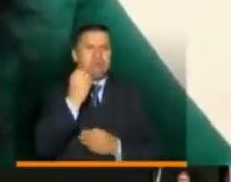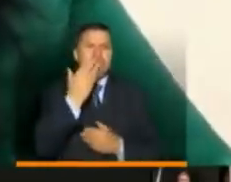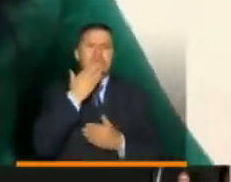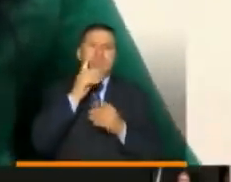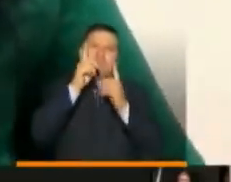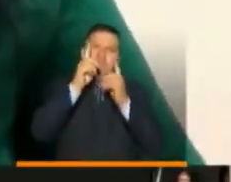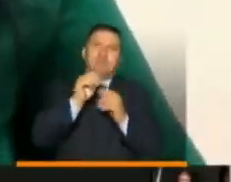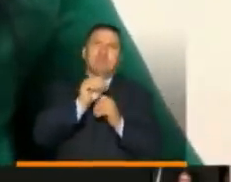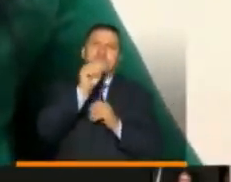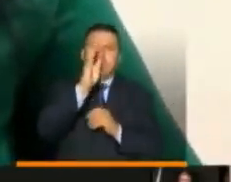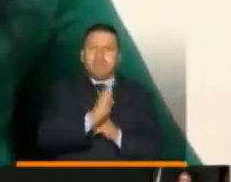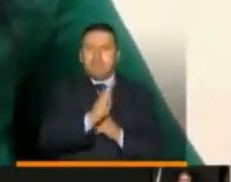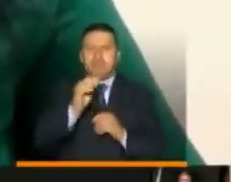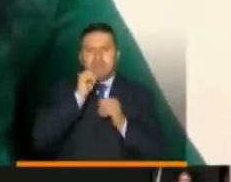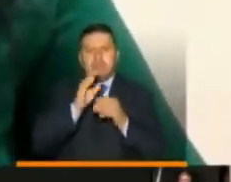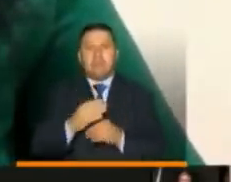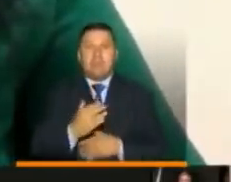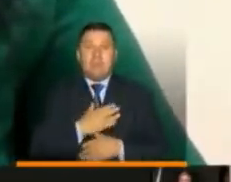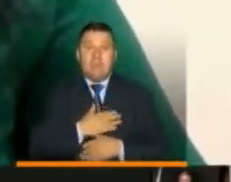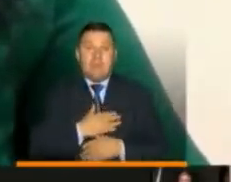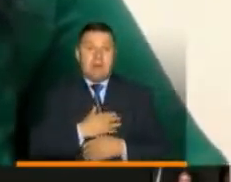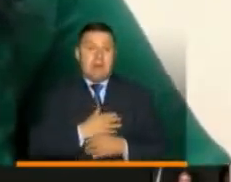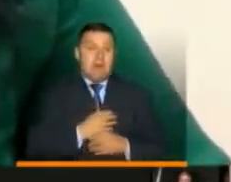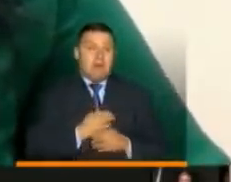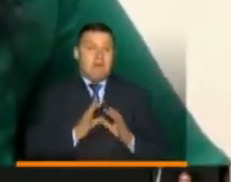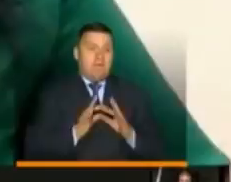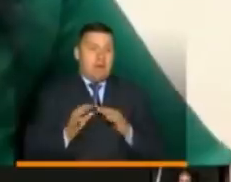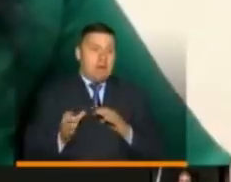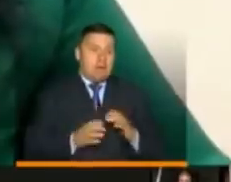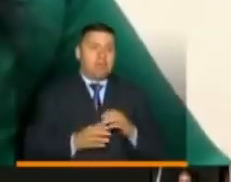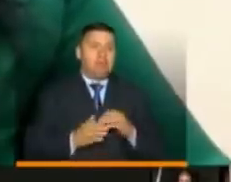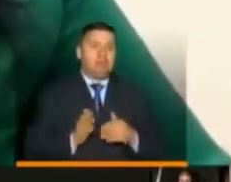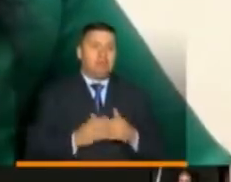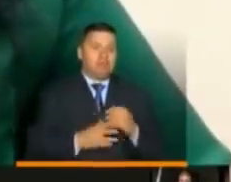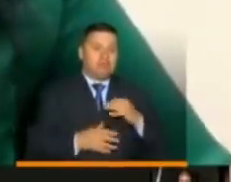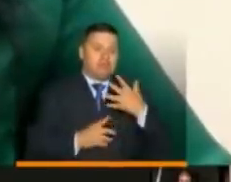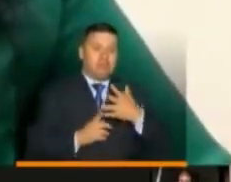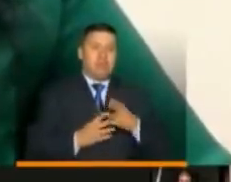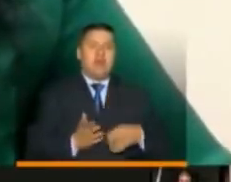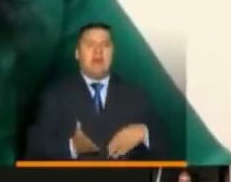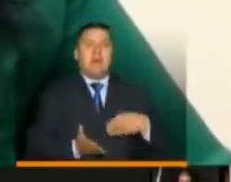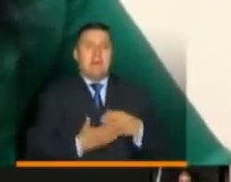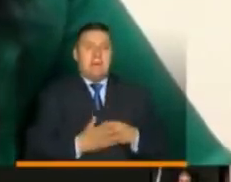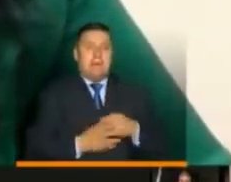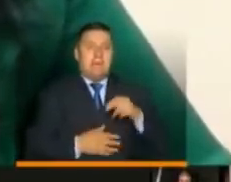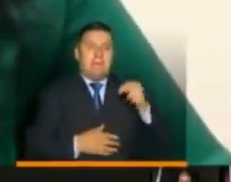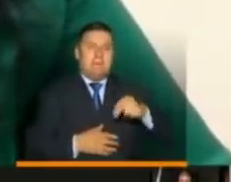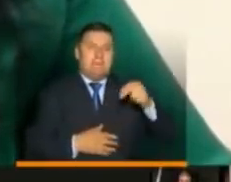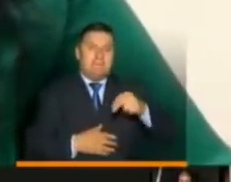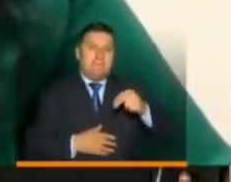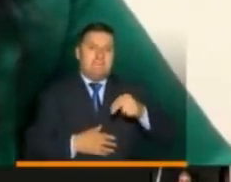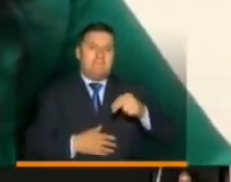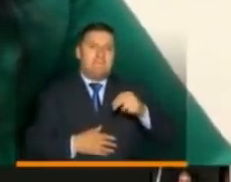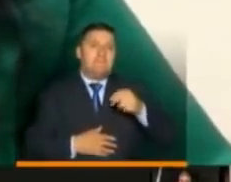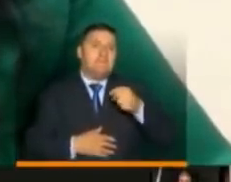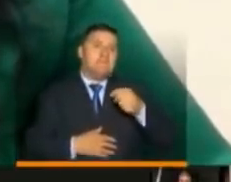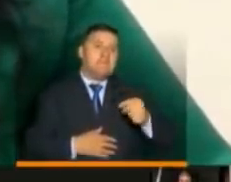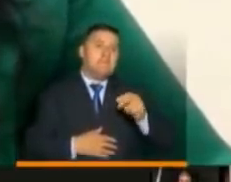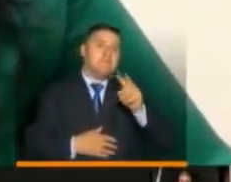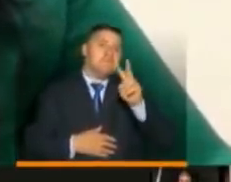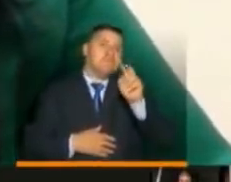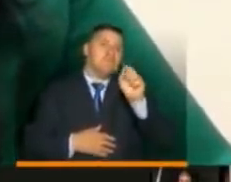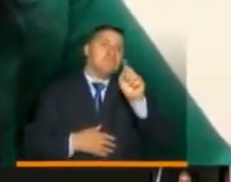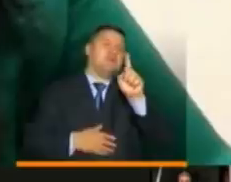bendiciones. Presidente, Familias en Acción y Jóvenes en Acción empieza su quinto pago este martes. Vamos a llegar a 2